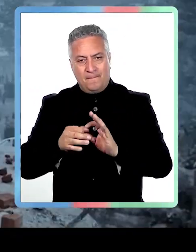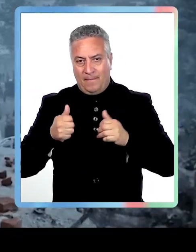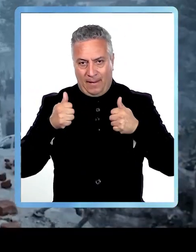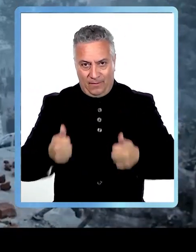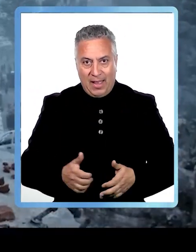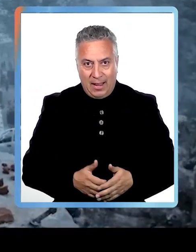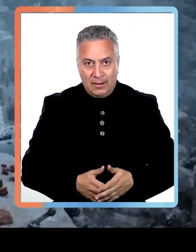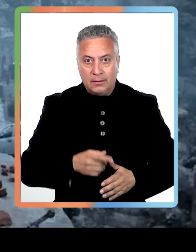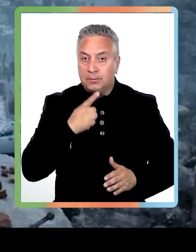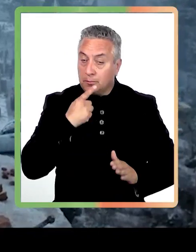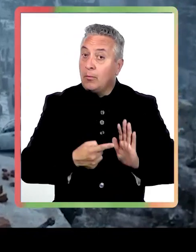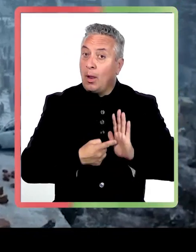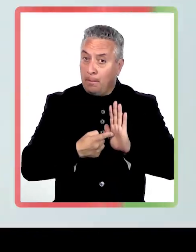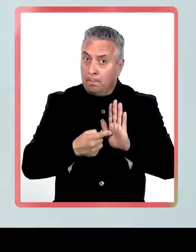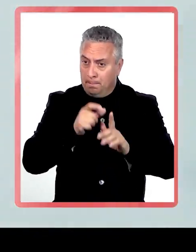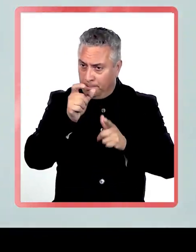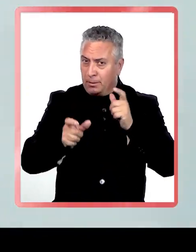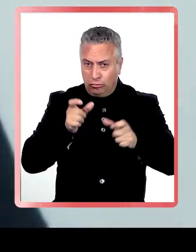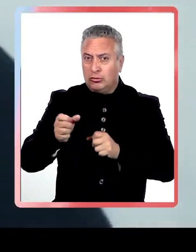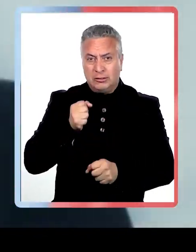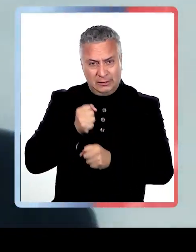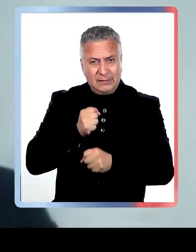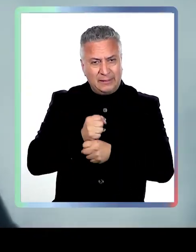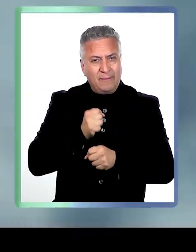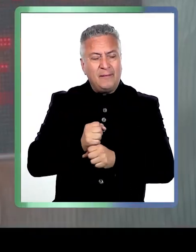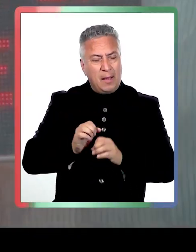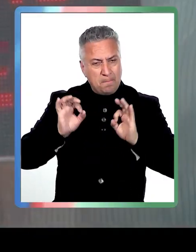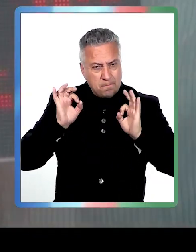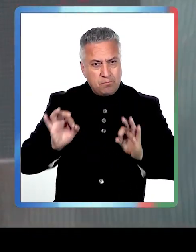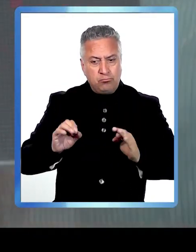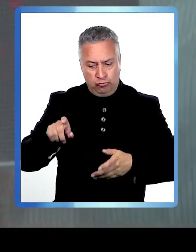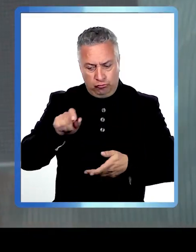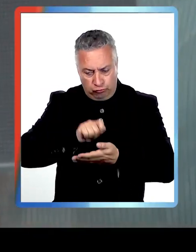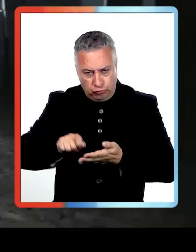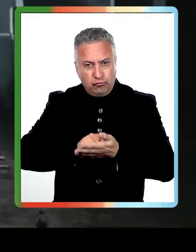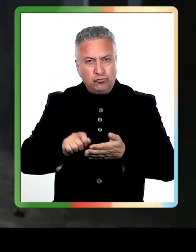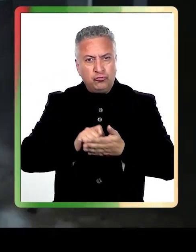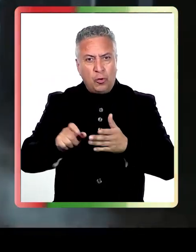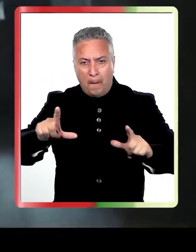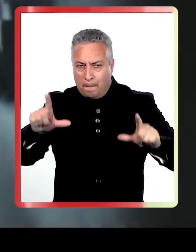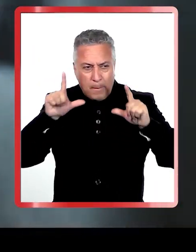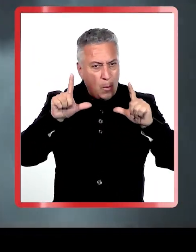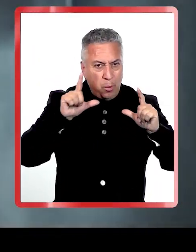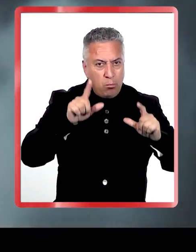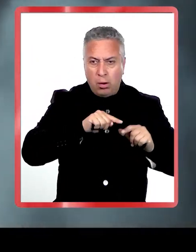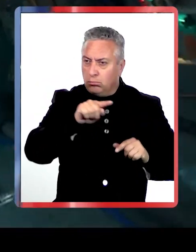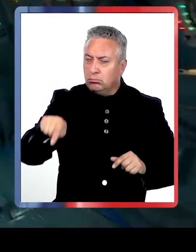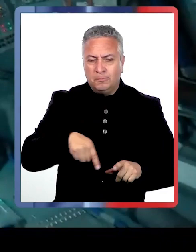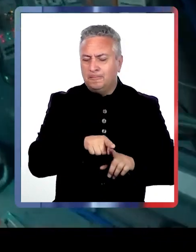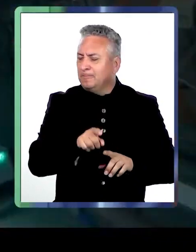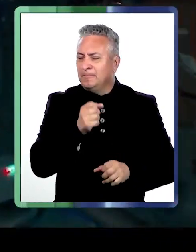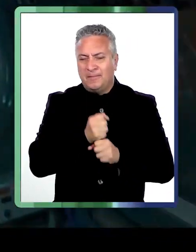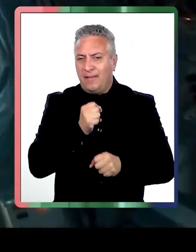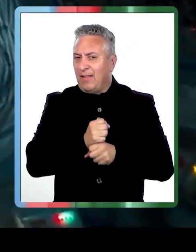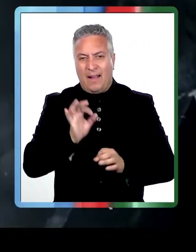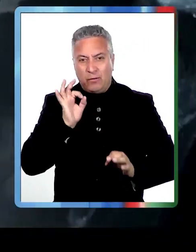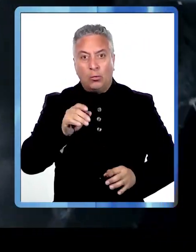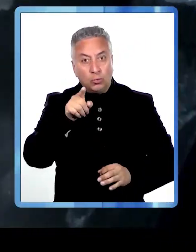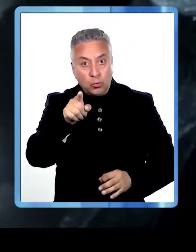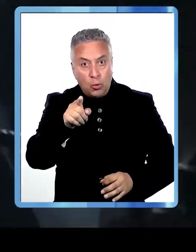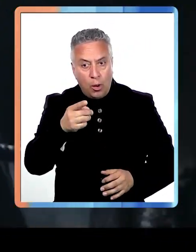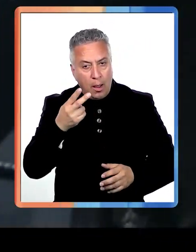presenta personajes con humanidad tridimensionales, bien escritos e interpretados con audacia por el enemigo. No se la pierdan.